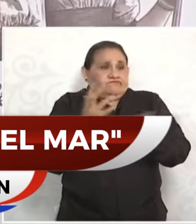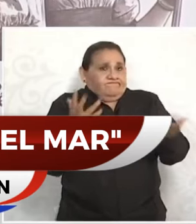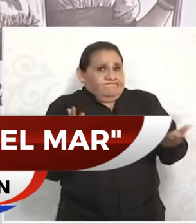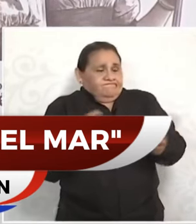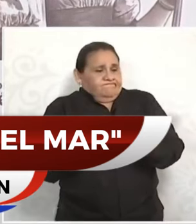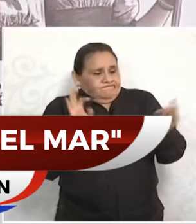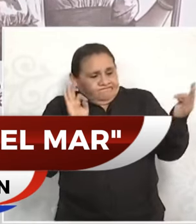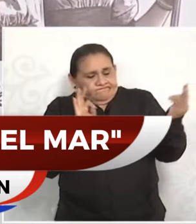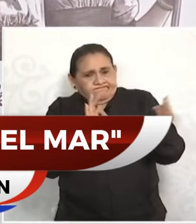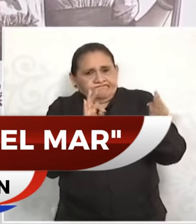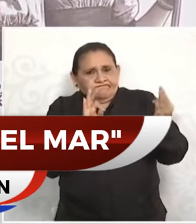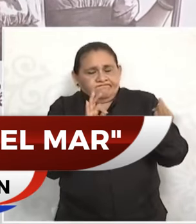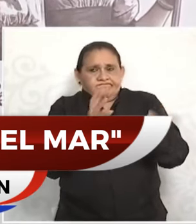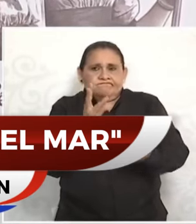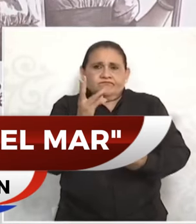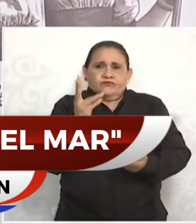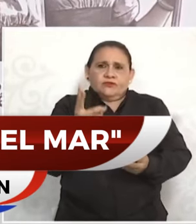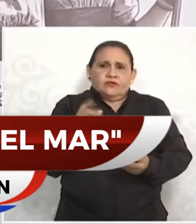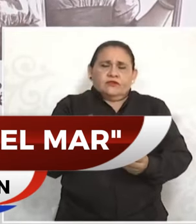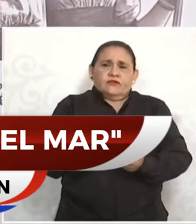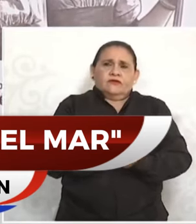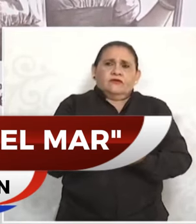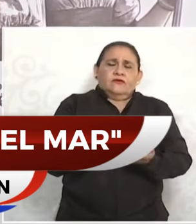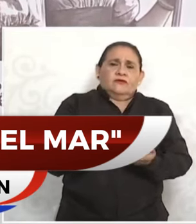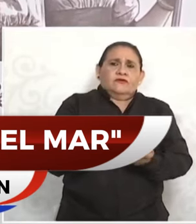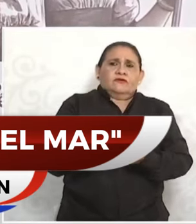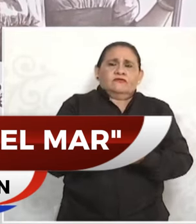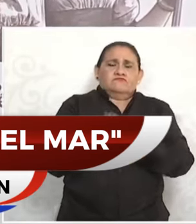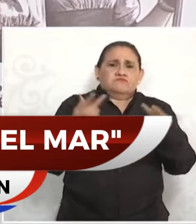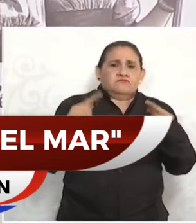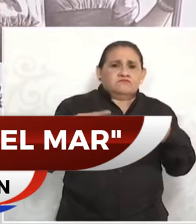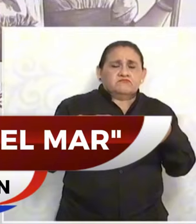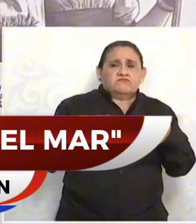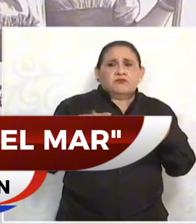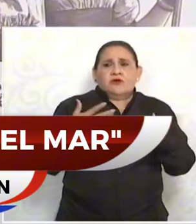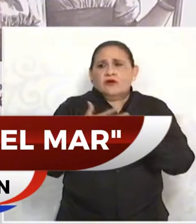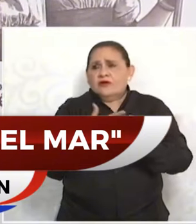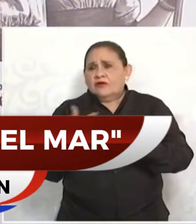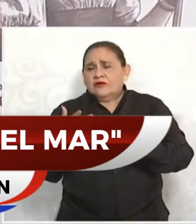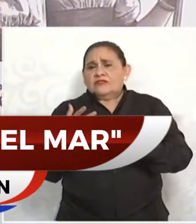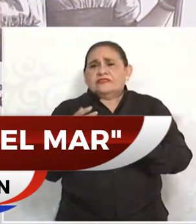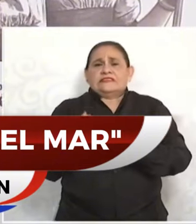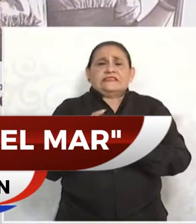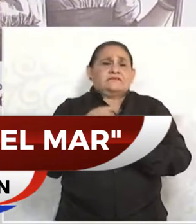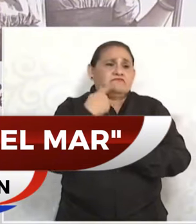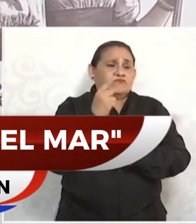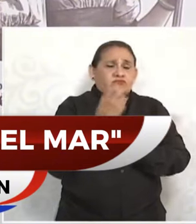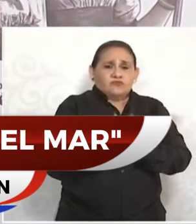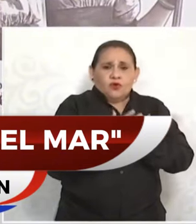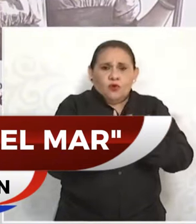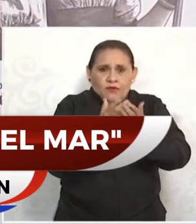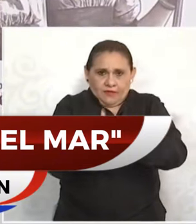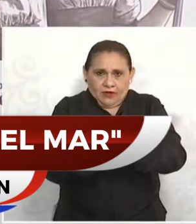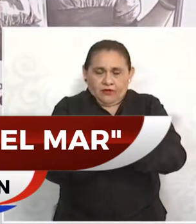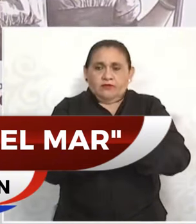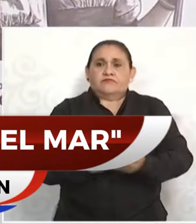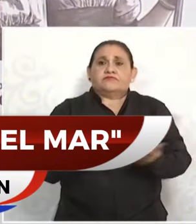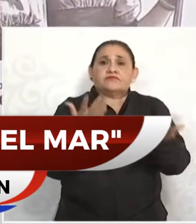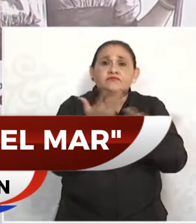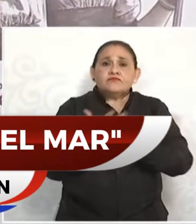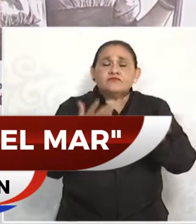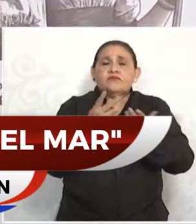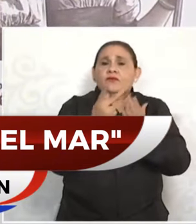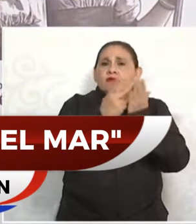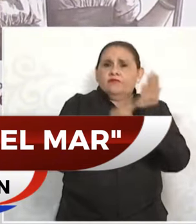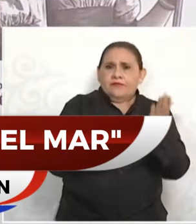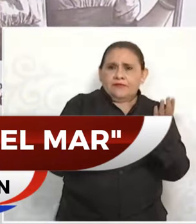pérdida de algunos hermanos pescadores y embarcaciones. Vamos a llevar a cabo un programa que